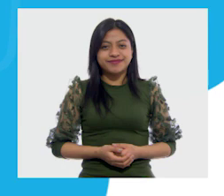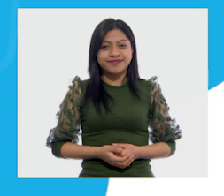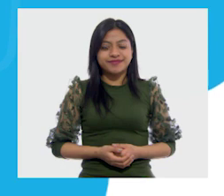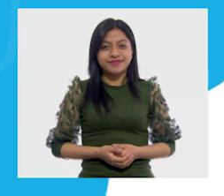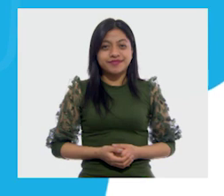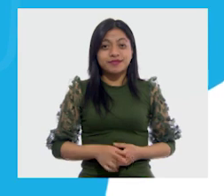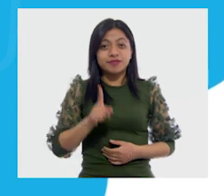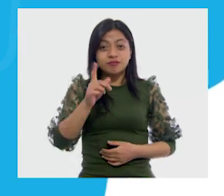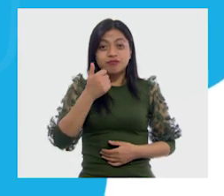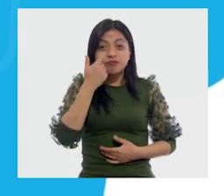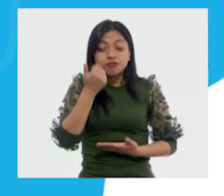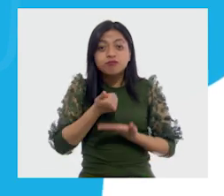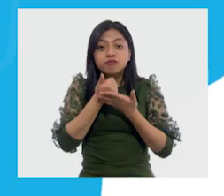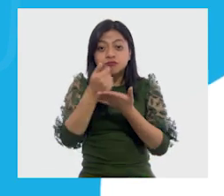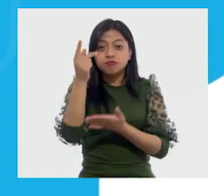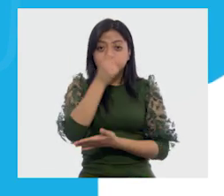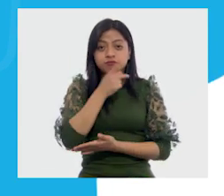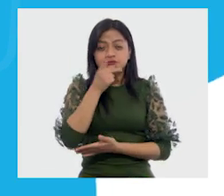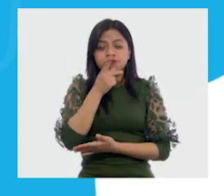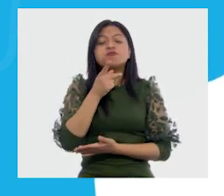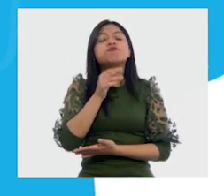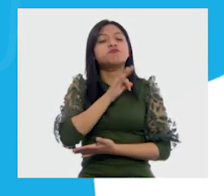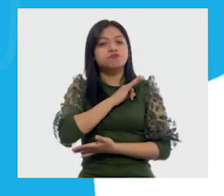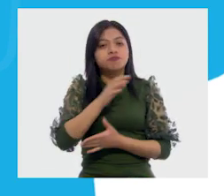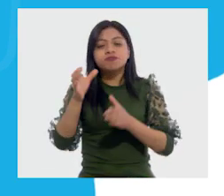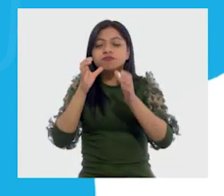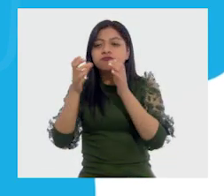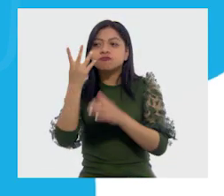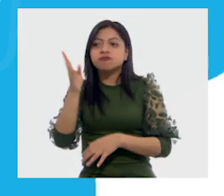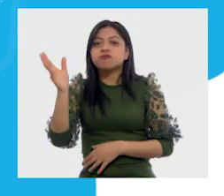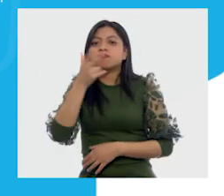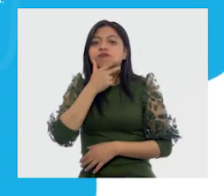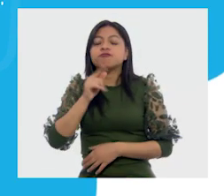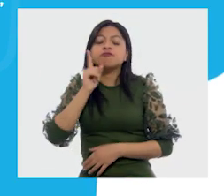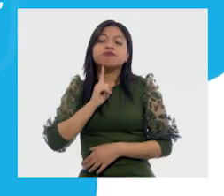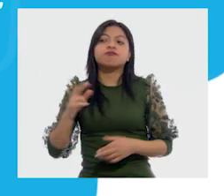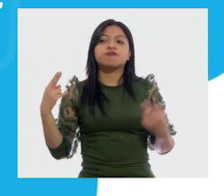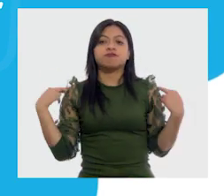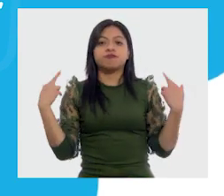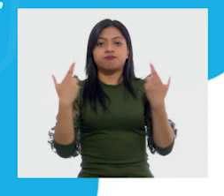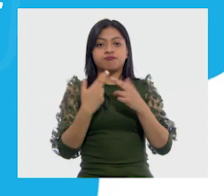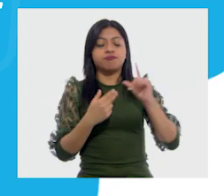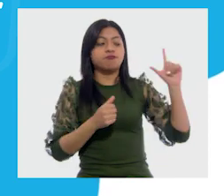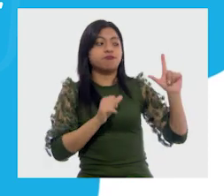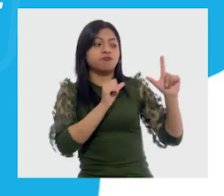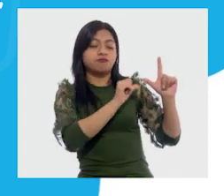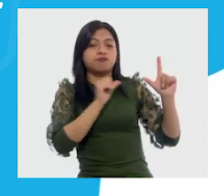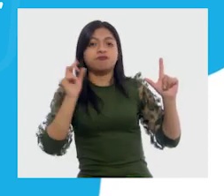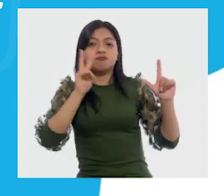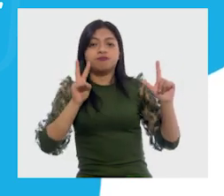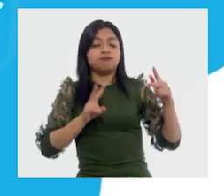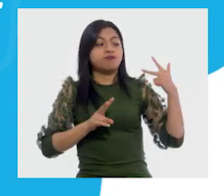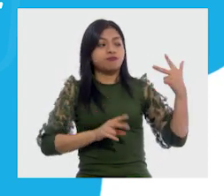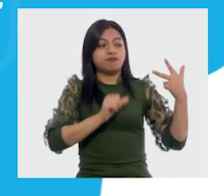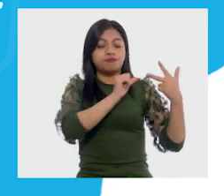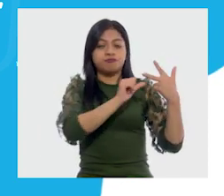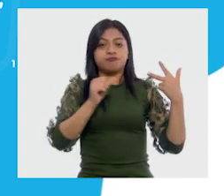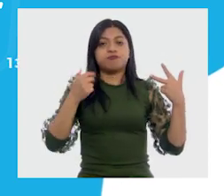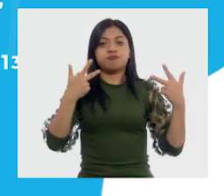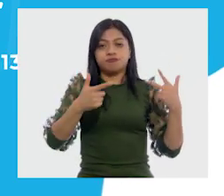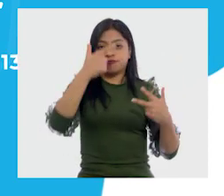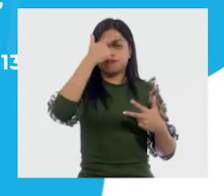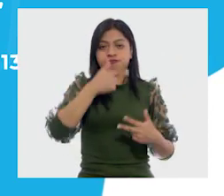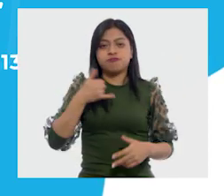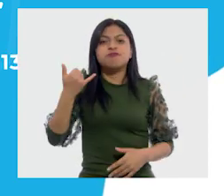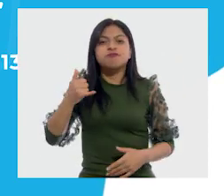Para solicitar apoyo pedagógico, comunícate con maestras y maestros de lunes a viernes de 8 a 20